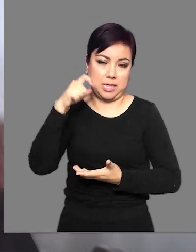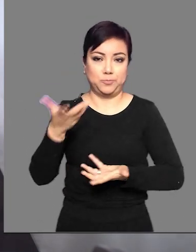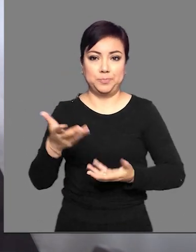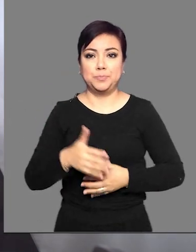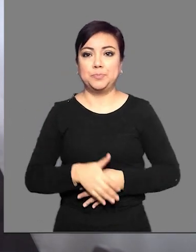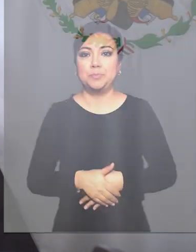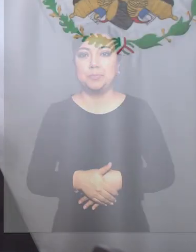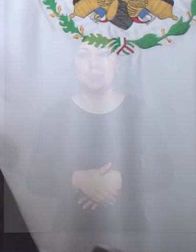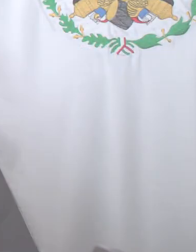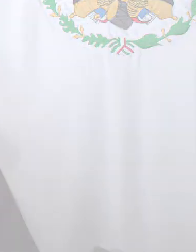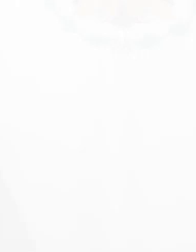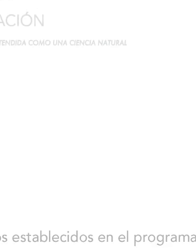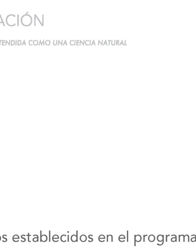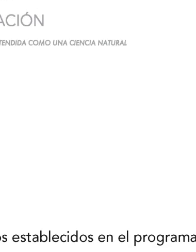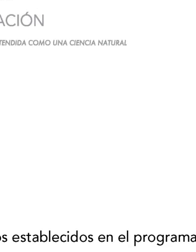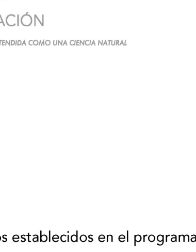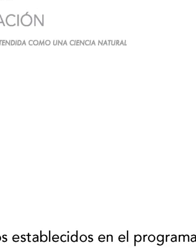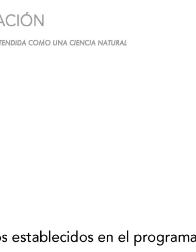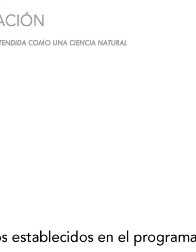Querétaro cuenta contigo. Próximo.